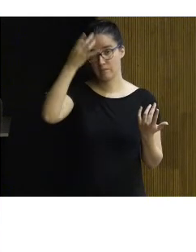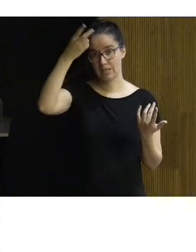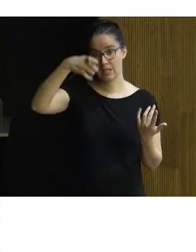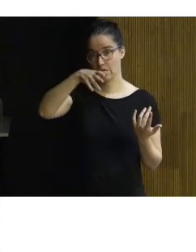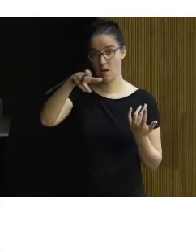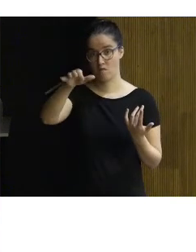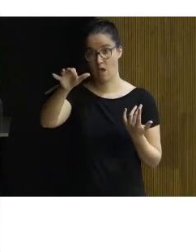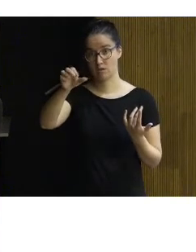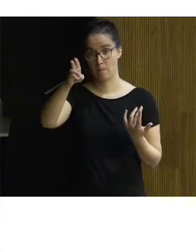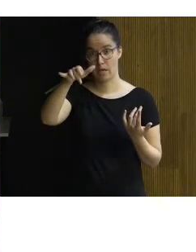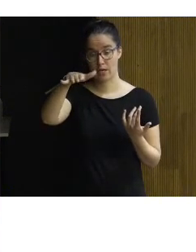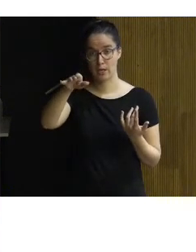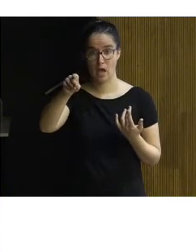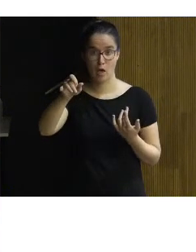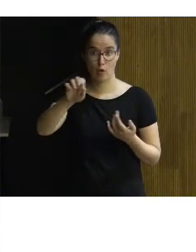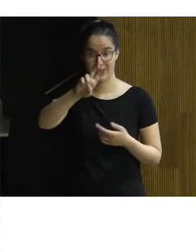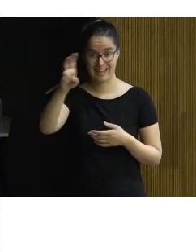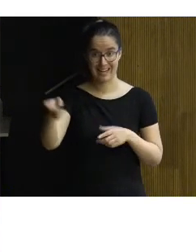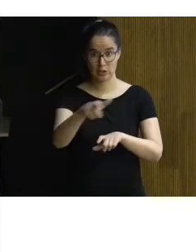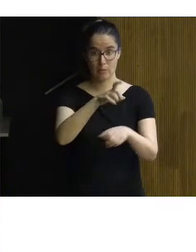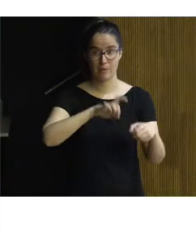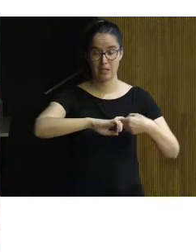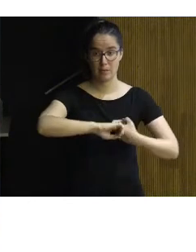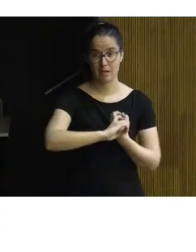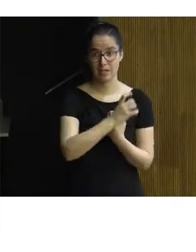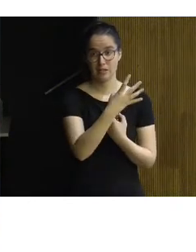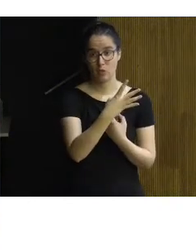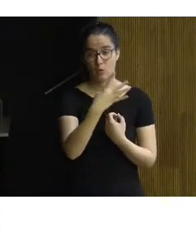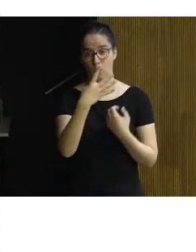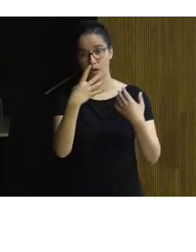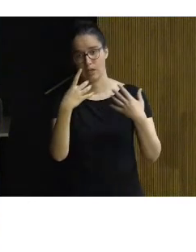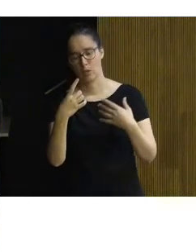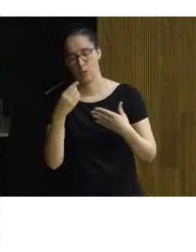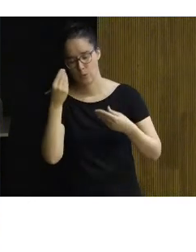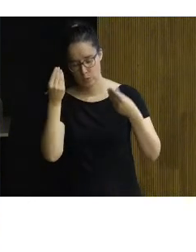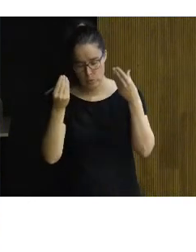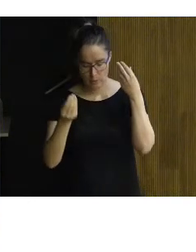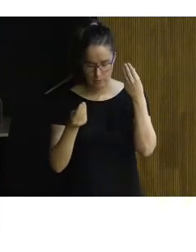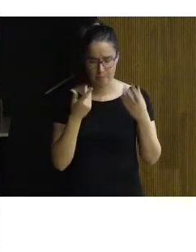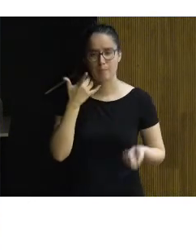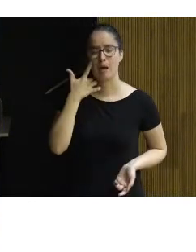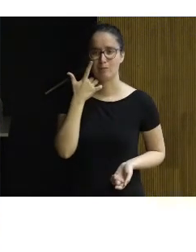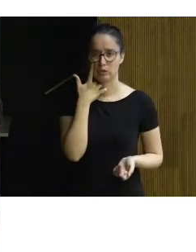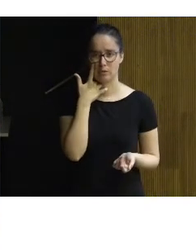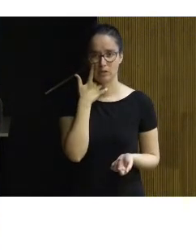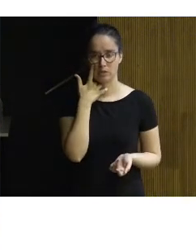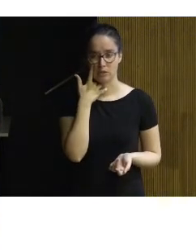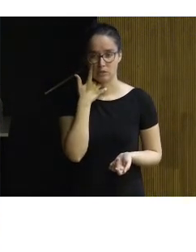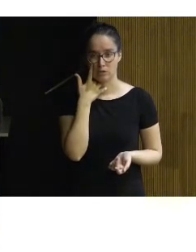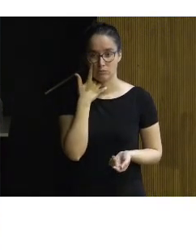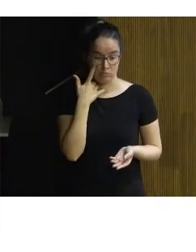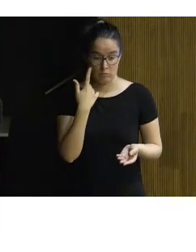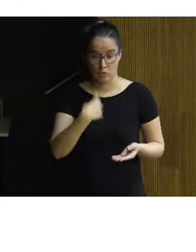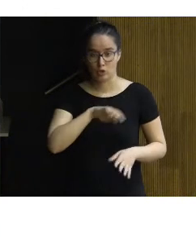y del resto de integrantes del 41 subcomité 7 pensando, vamos a ver, muchos de